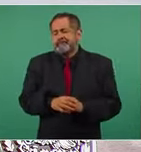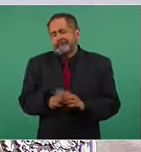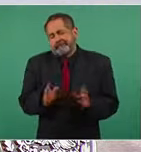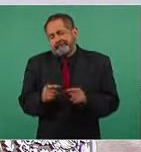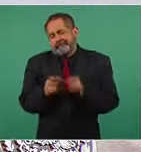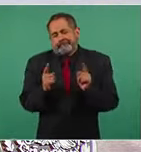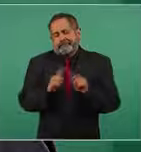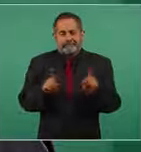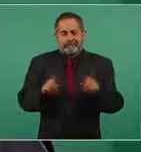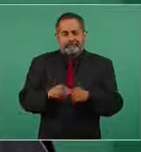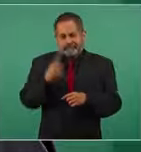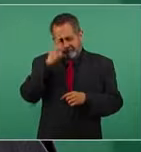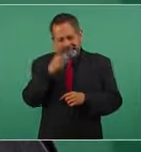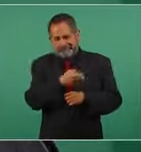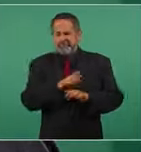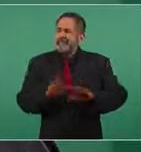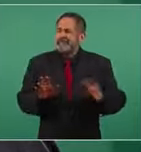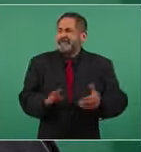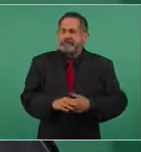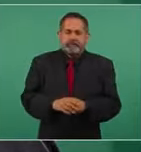para estos casos